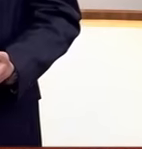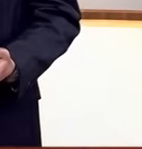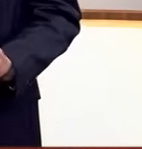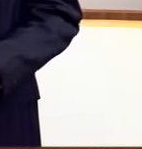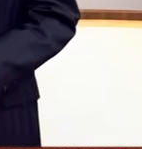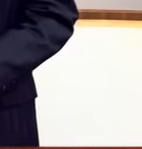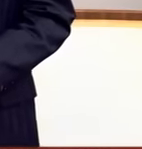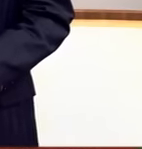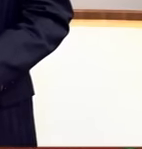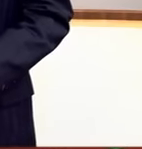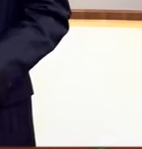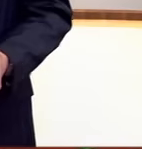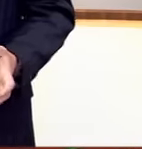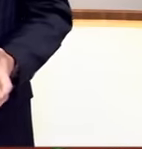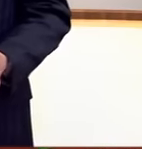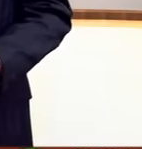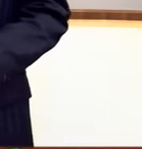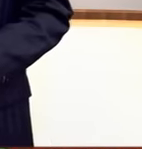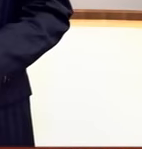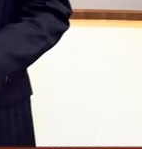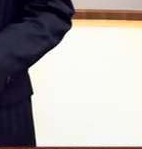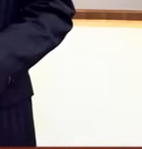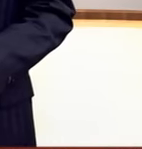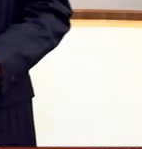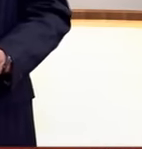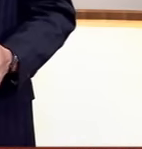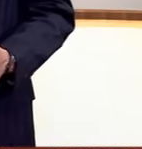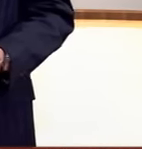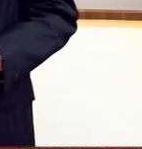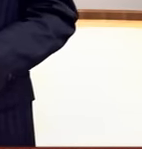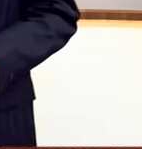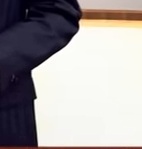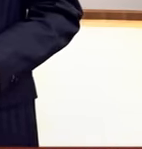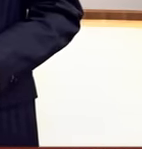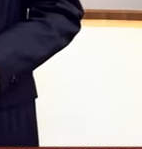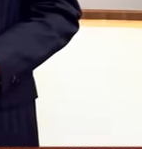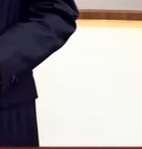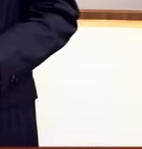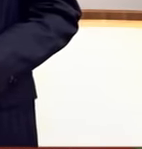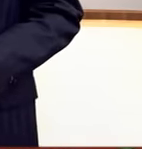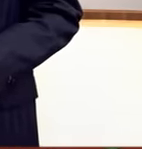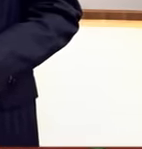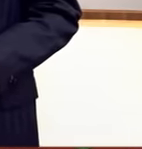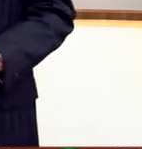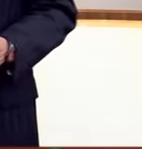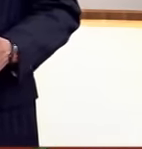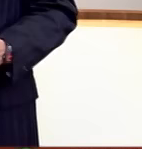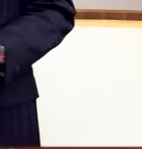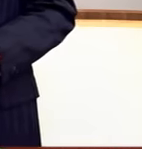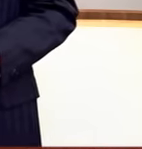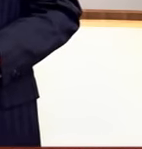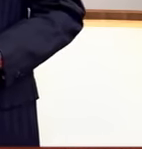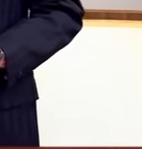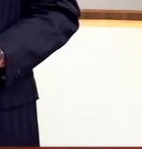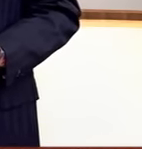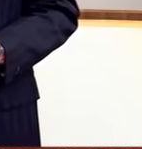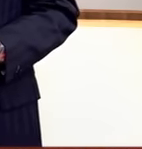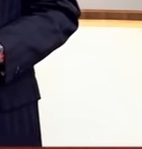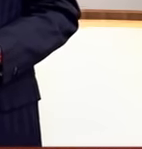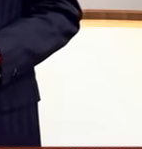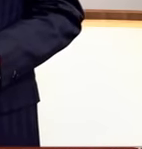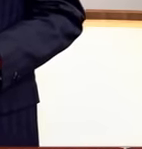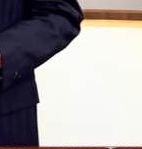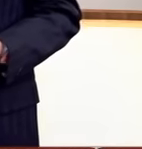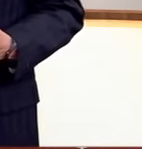Gracias Buen lunes a todos Aunque en este regreso a clases Ya dejamos de preocuparnos Por los gastos que esto representa Hay que analizar la posibilidad De